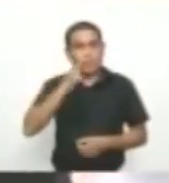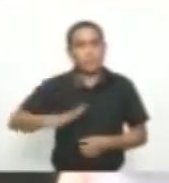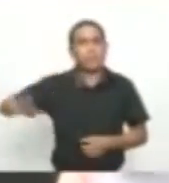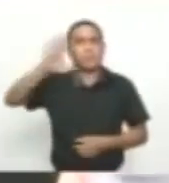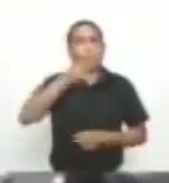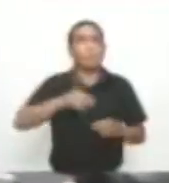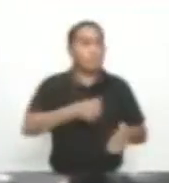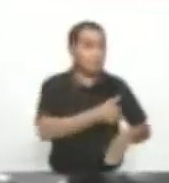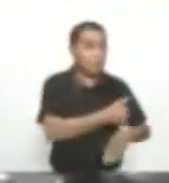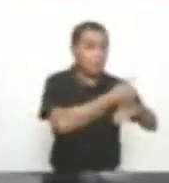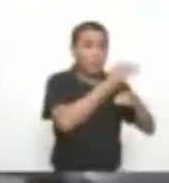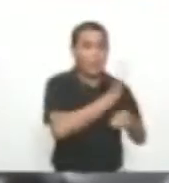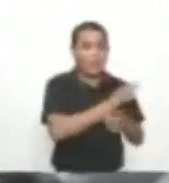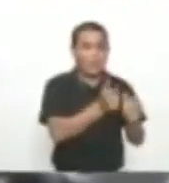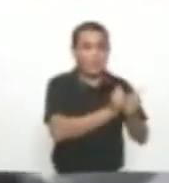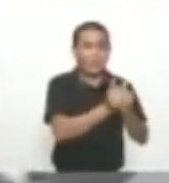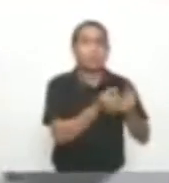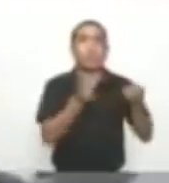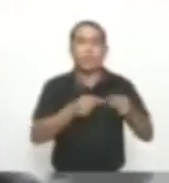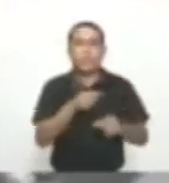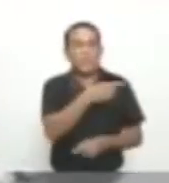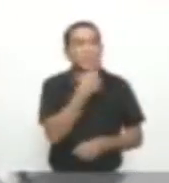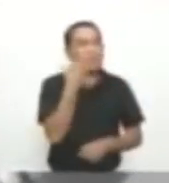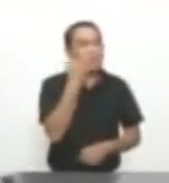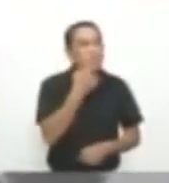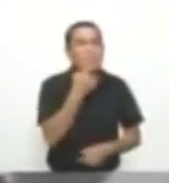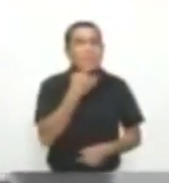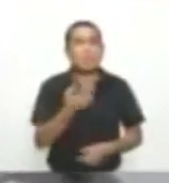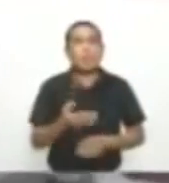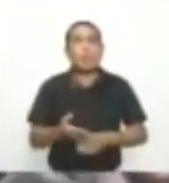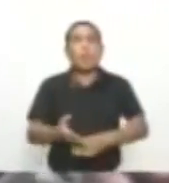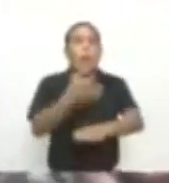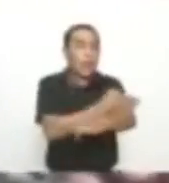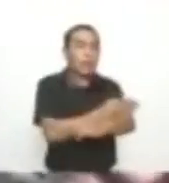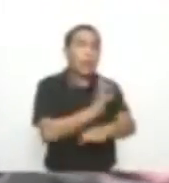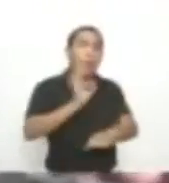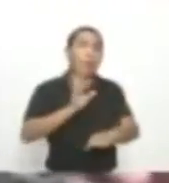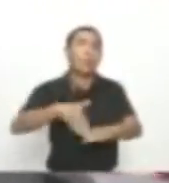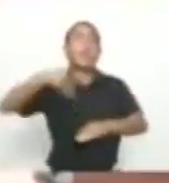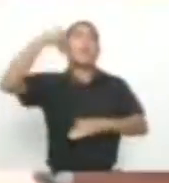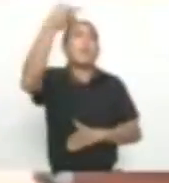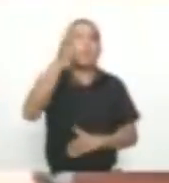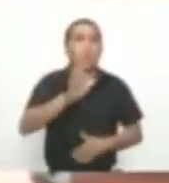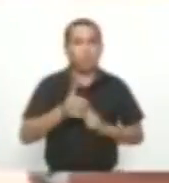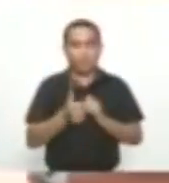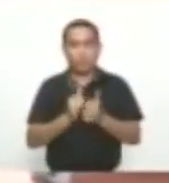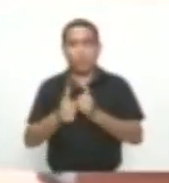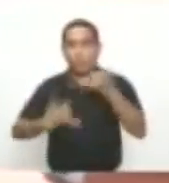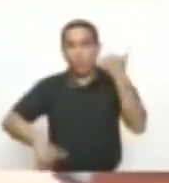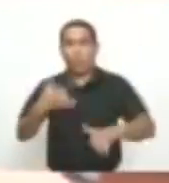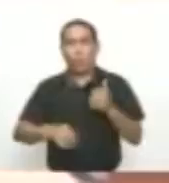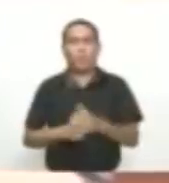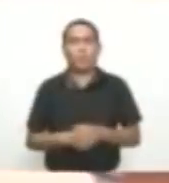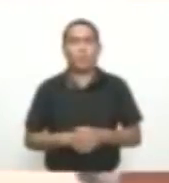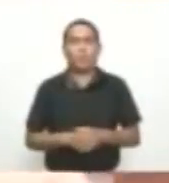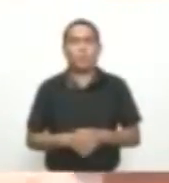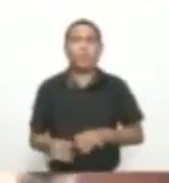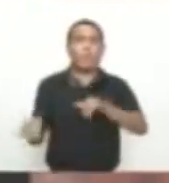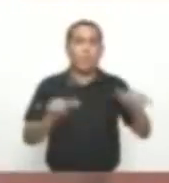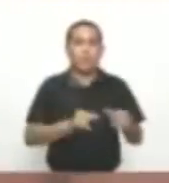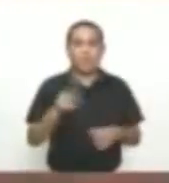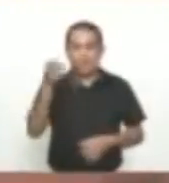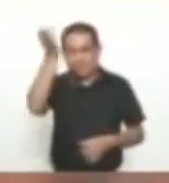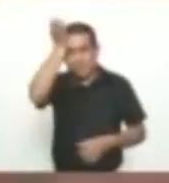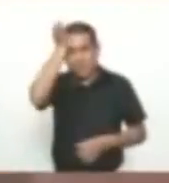Como decía la directora Será una Antes Y después De los centroamericanos En el acto simbólico De la primera piedra Para la